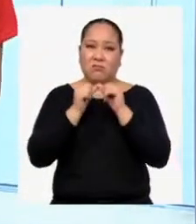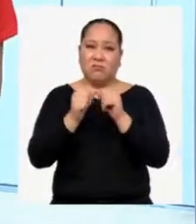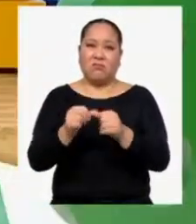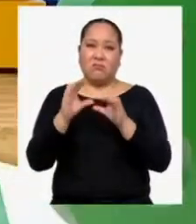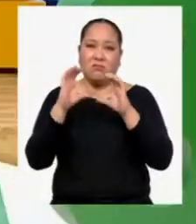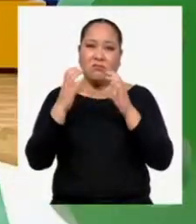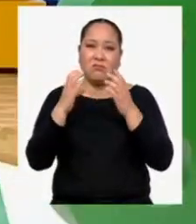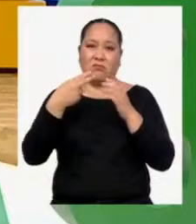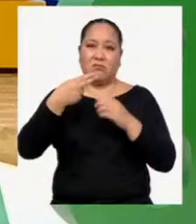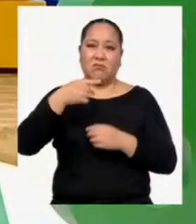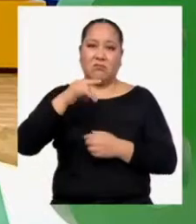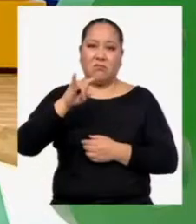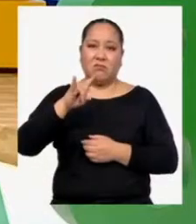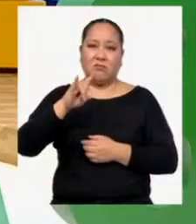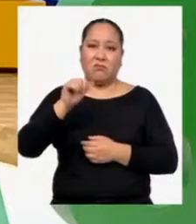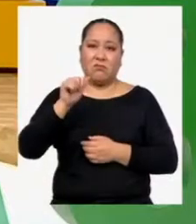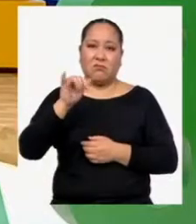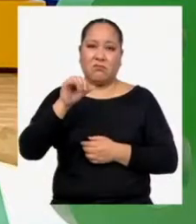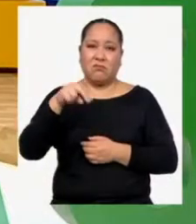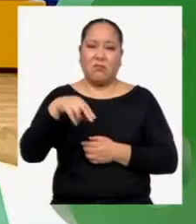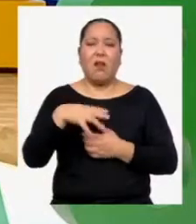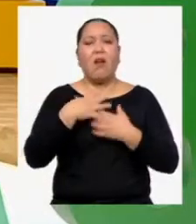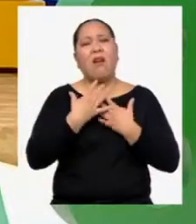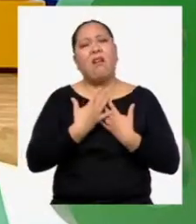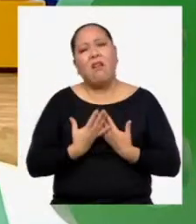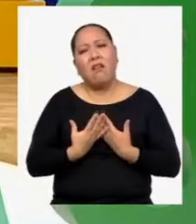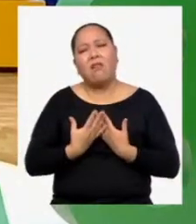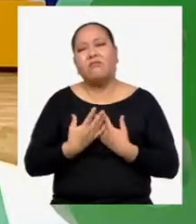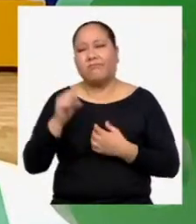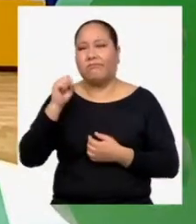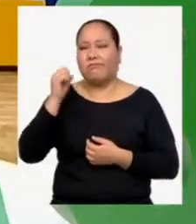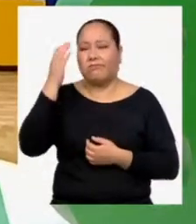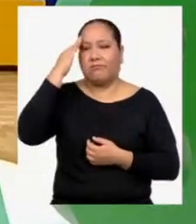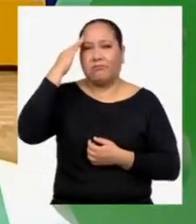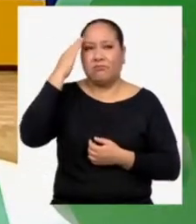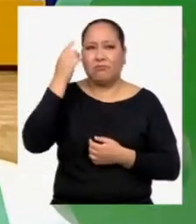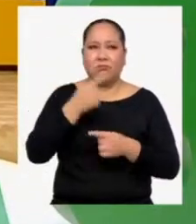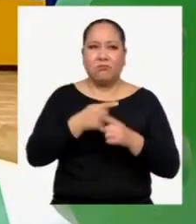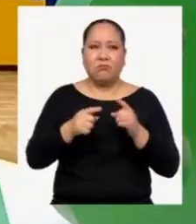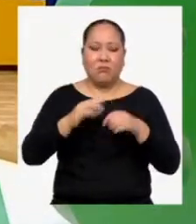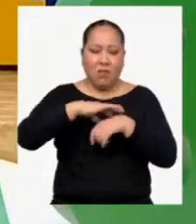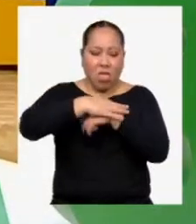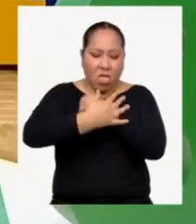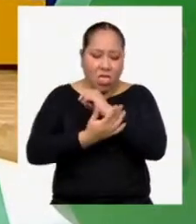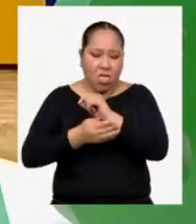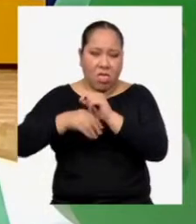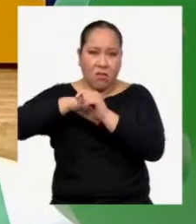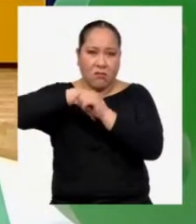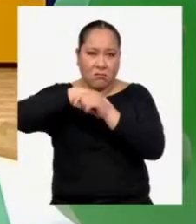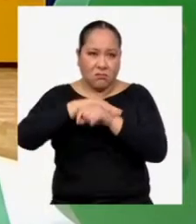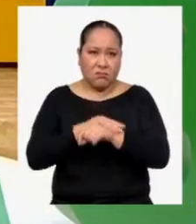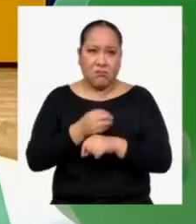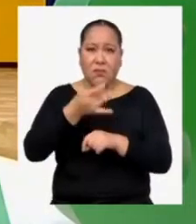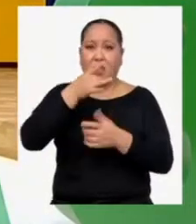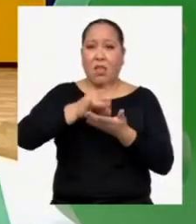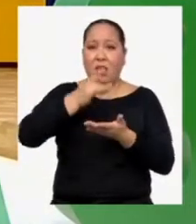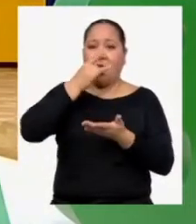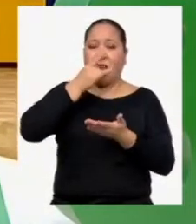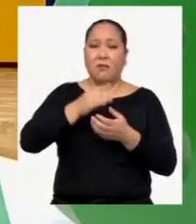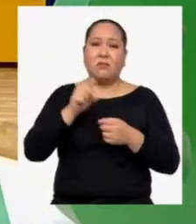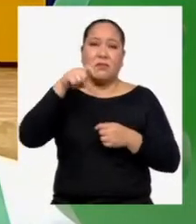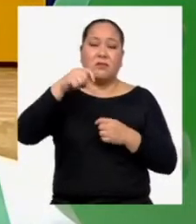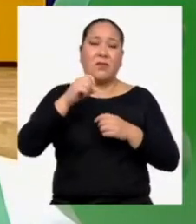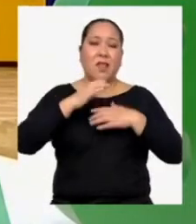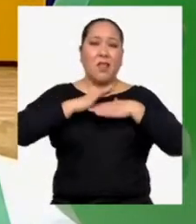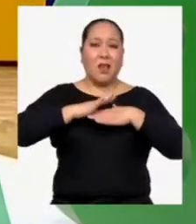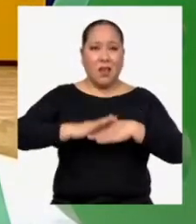guayno. Lo sé, pero ¿qué se va a hacer? Ya me puse crema y tomé un desinflamante. Solo me queda descansar